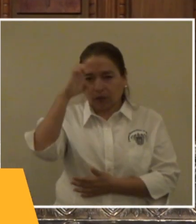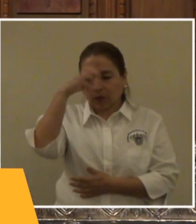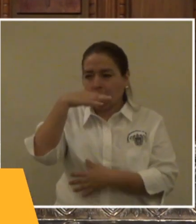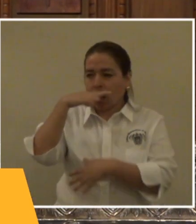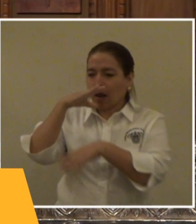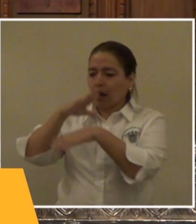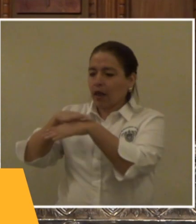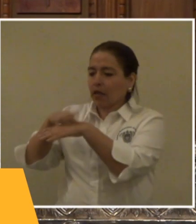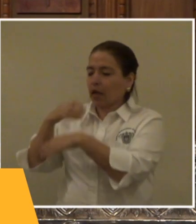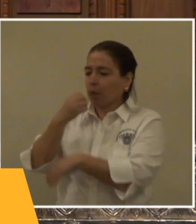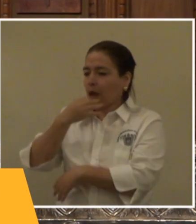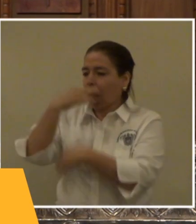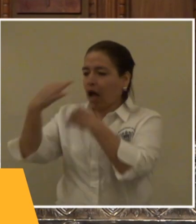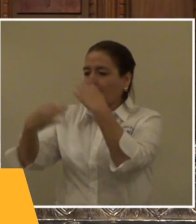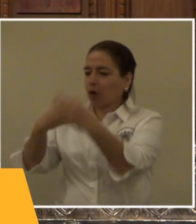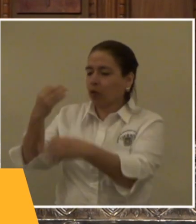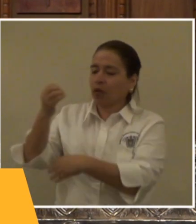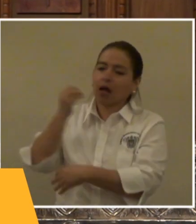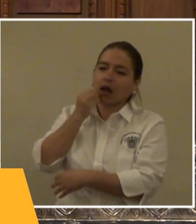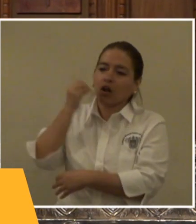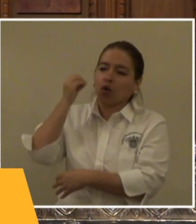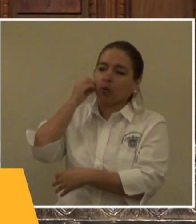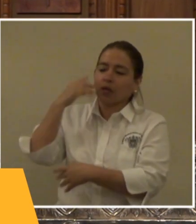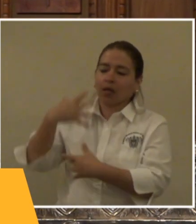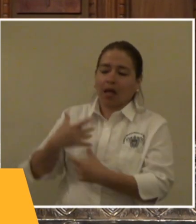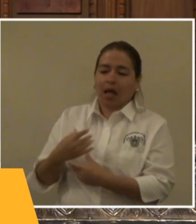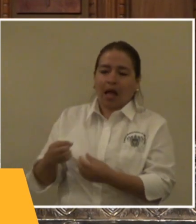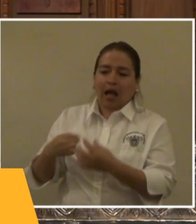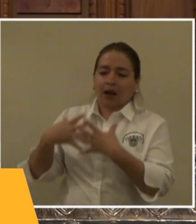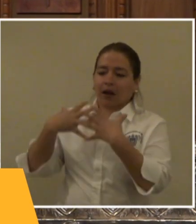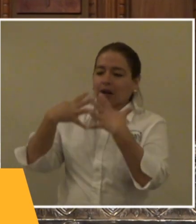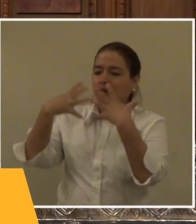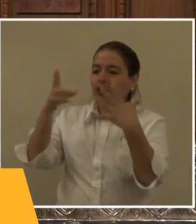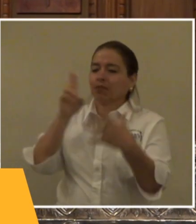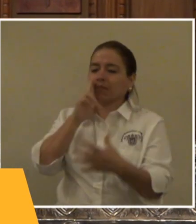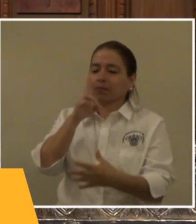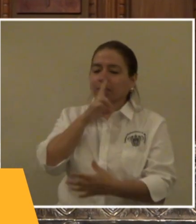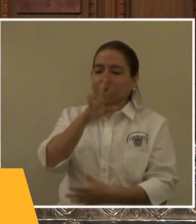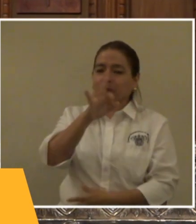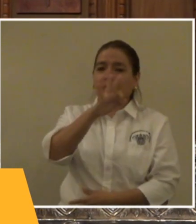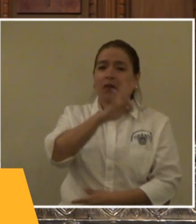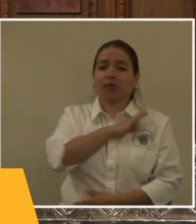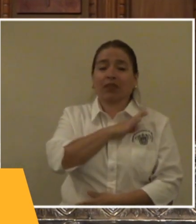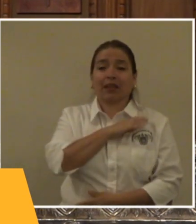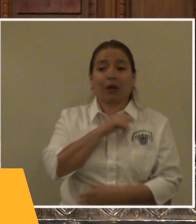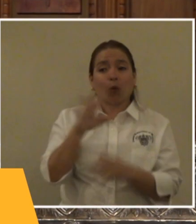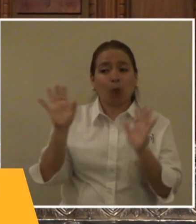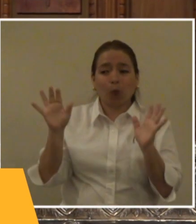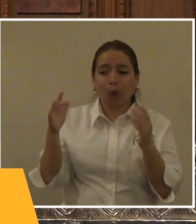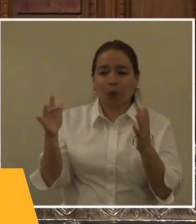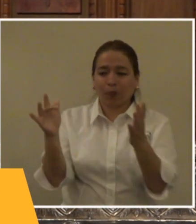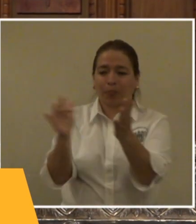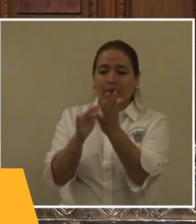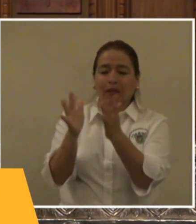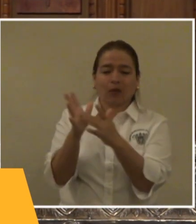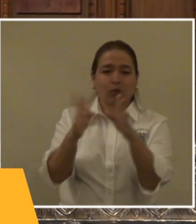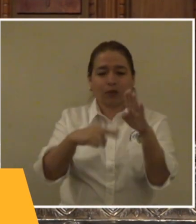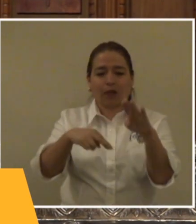la noticia más grande de la fe. Cristo ha resucitado.